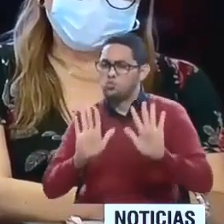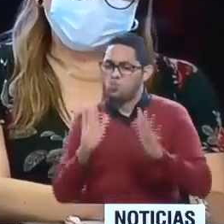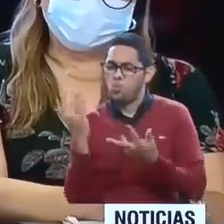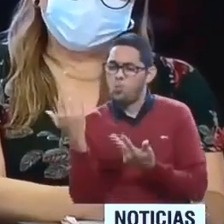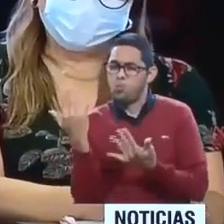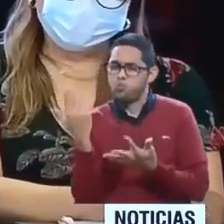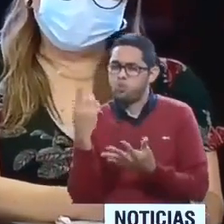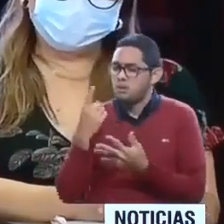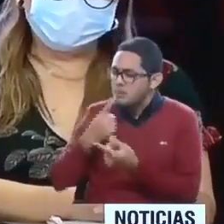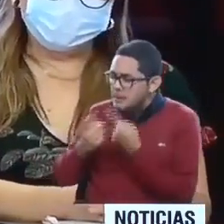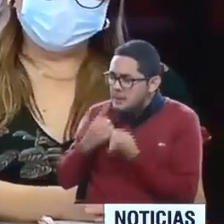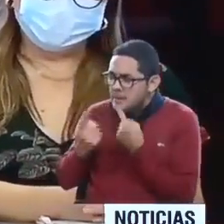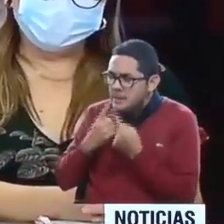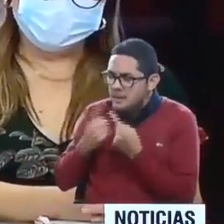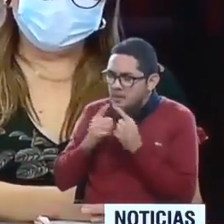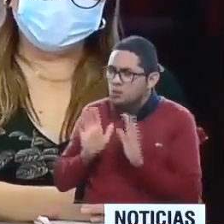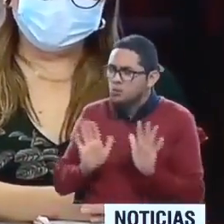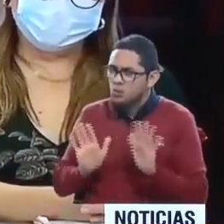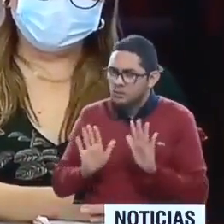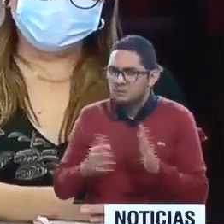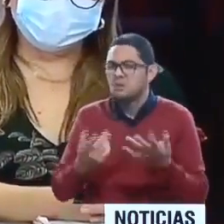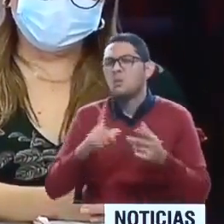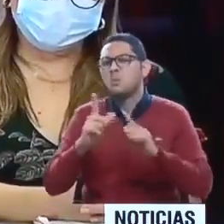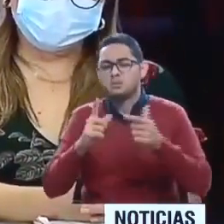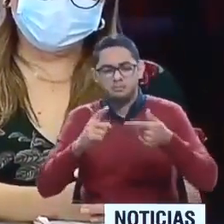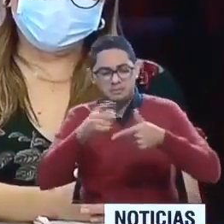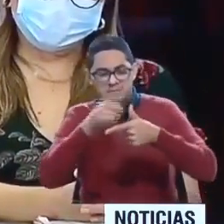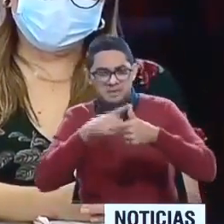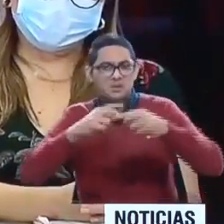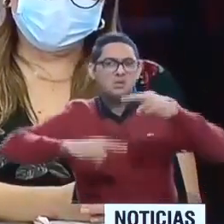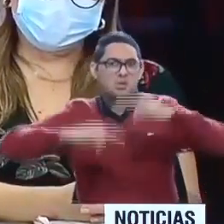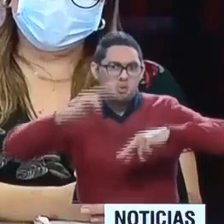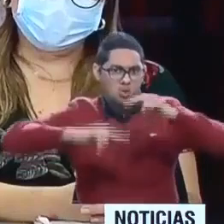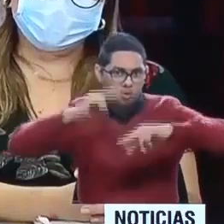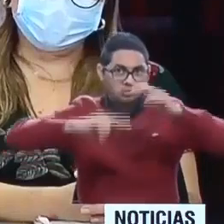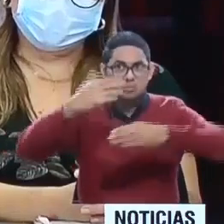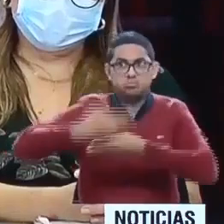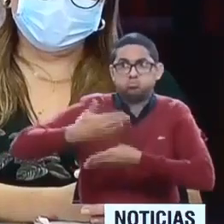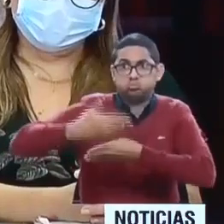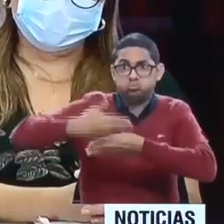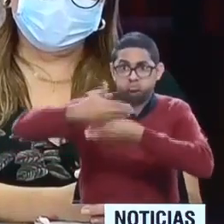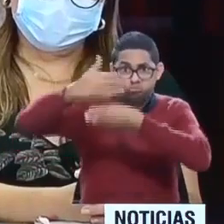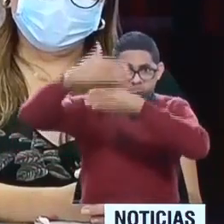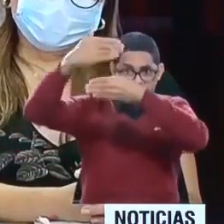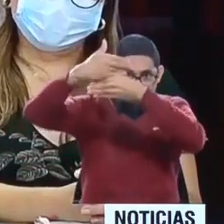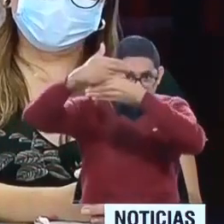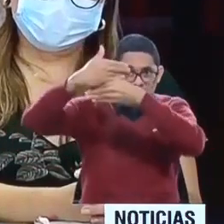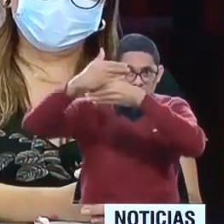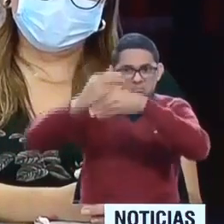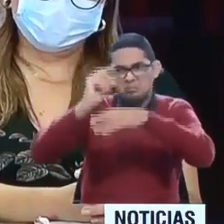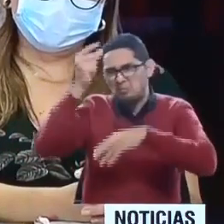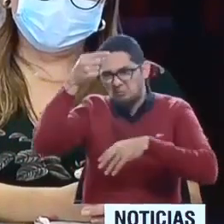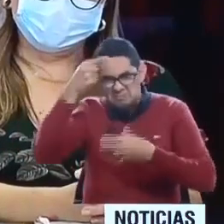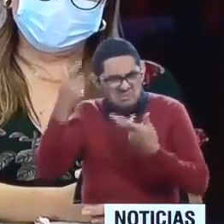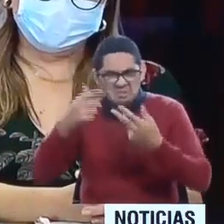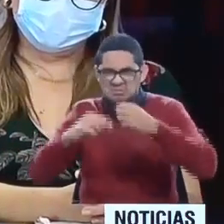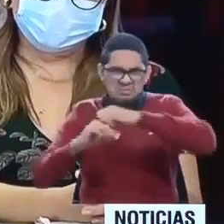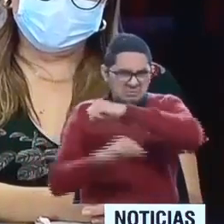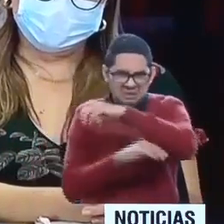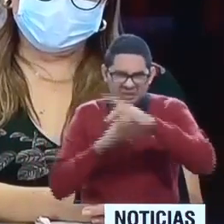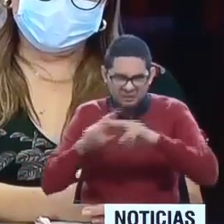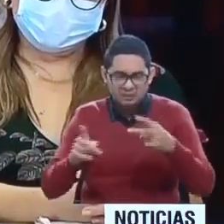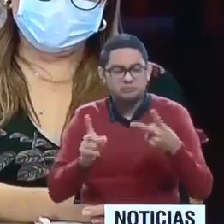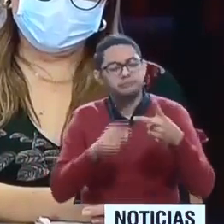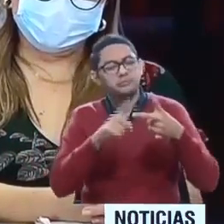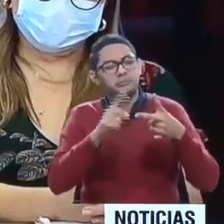a conllevar este bloque, el sector de la construcción en su modalidad de infraestructura pública, también la minería